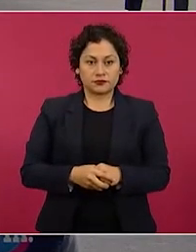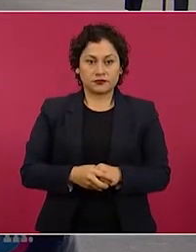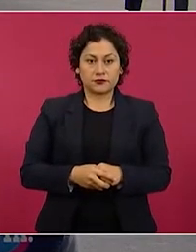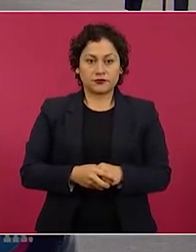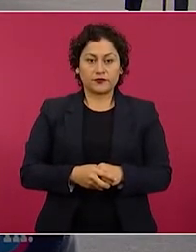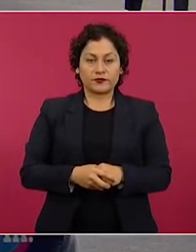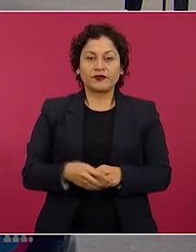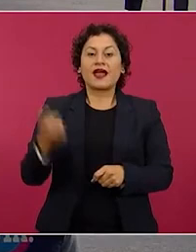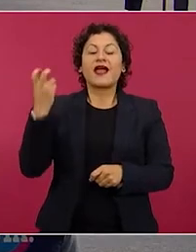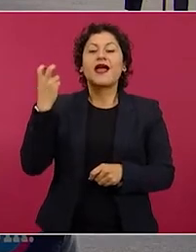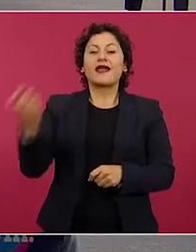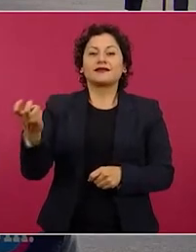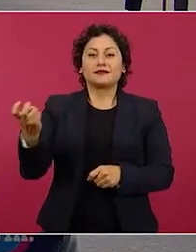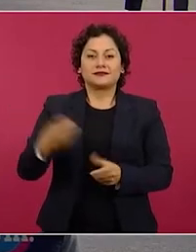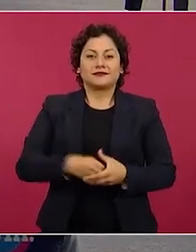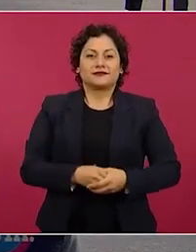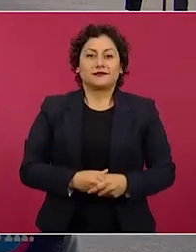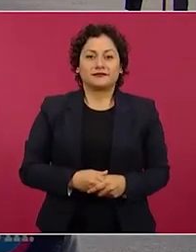Esa.